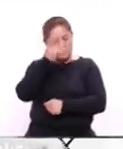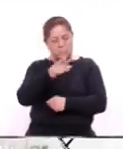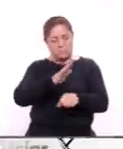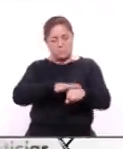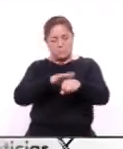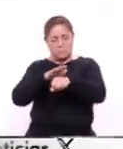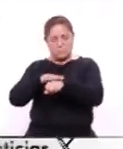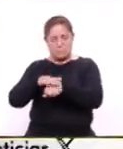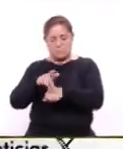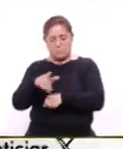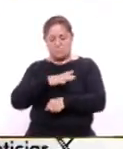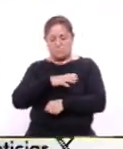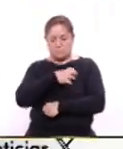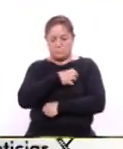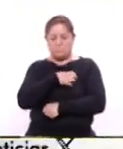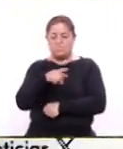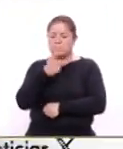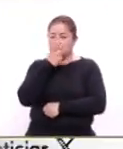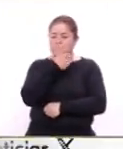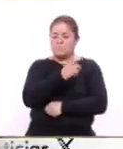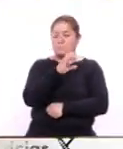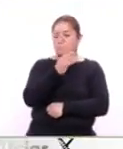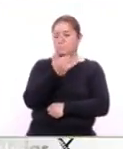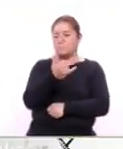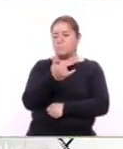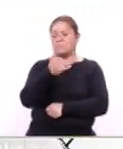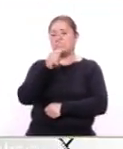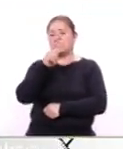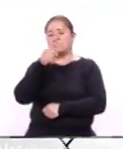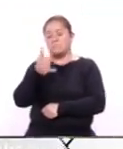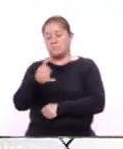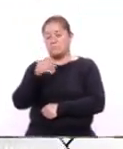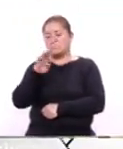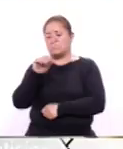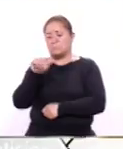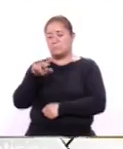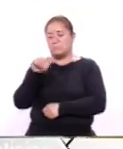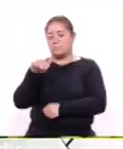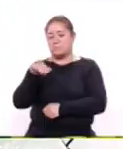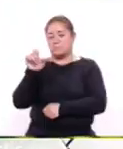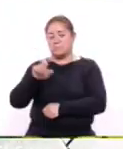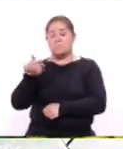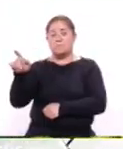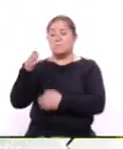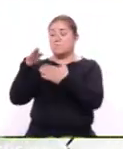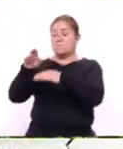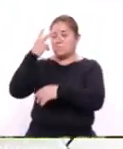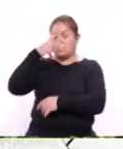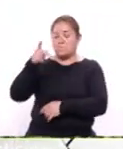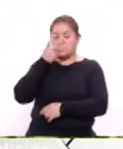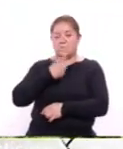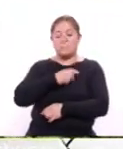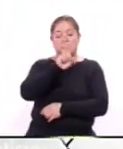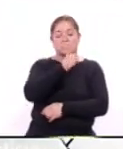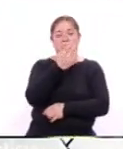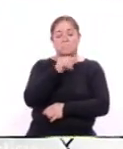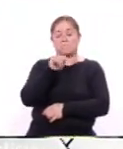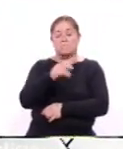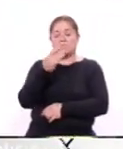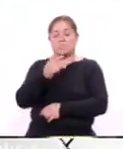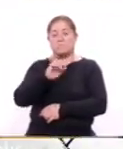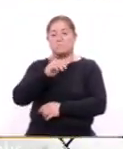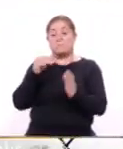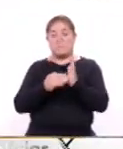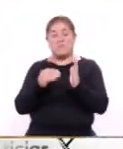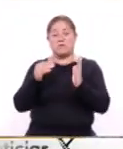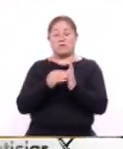área de análisis económico de Citibank De acuerdo con datos del Banco de México México recibió 63.3 millones de dólares en